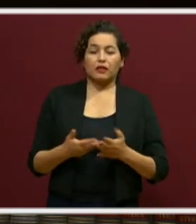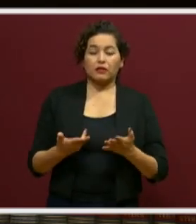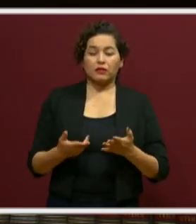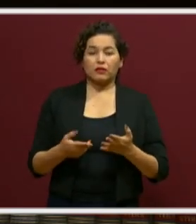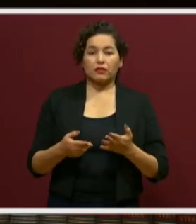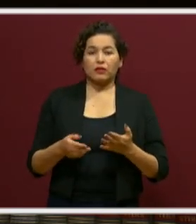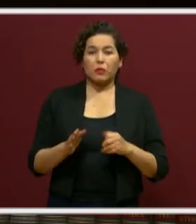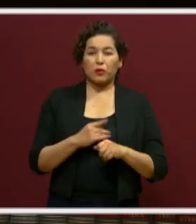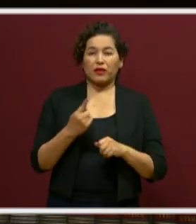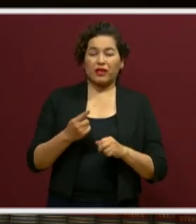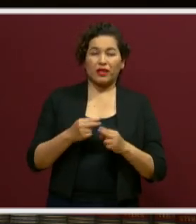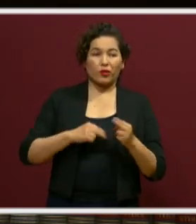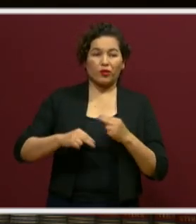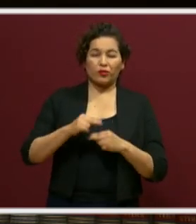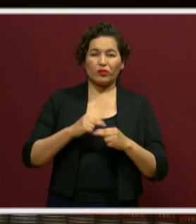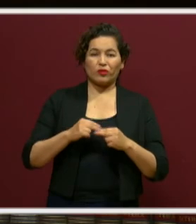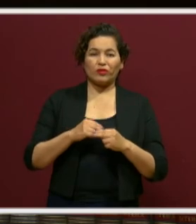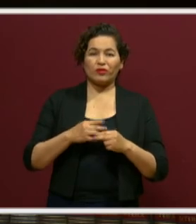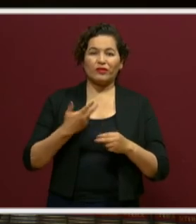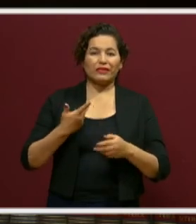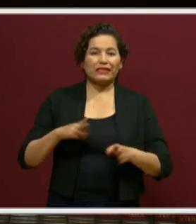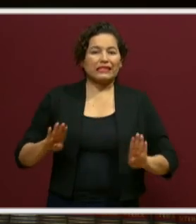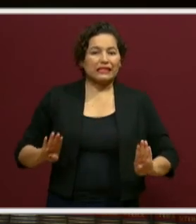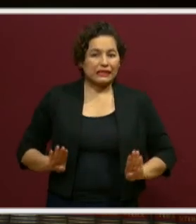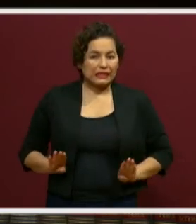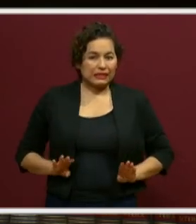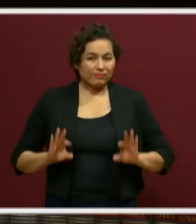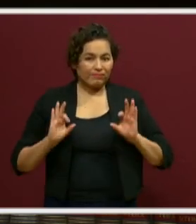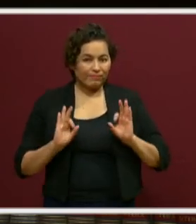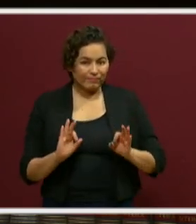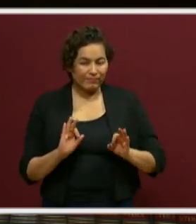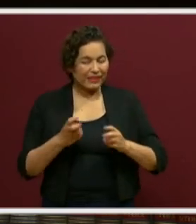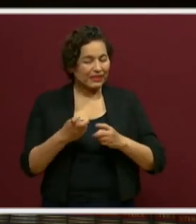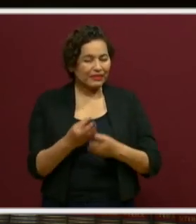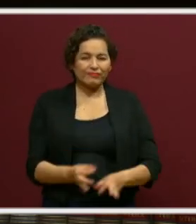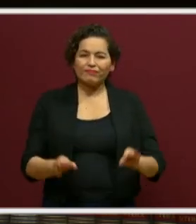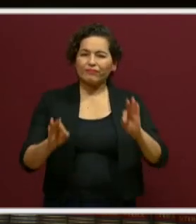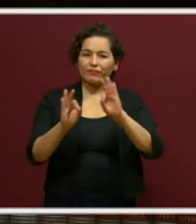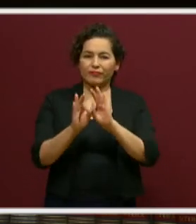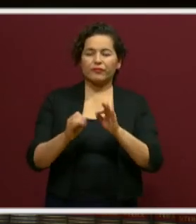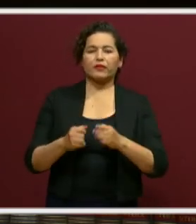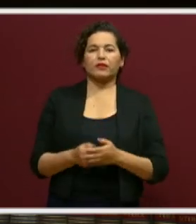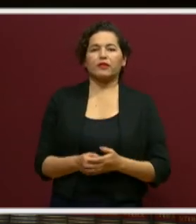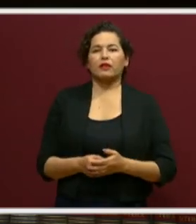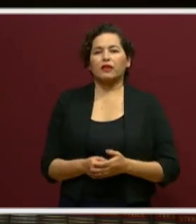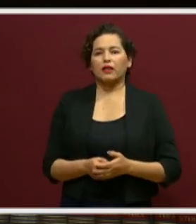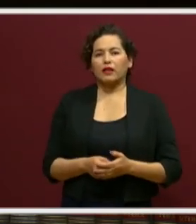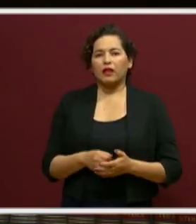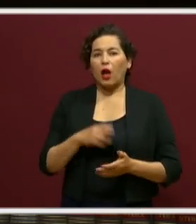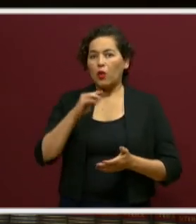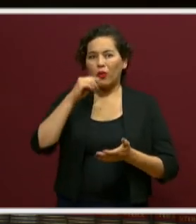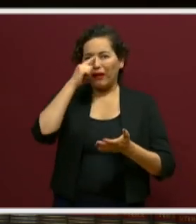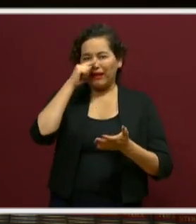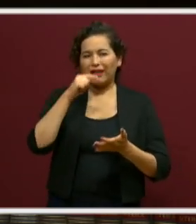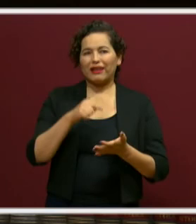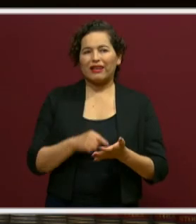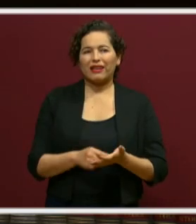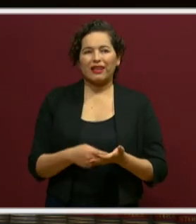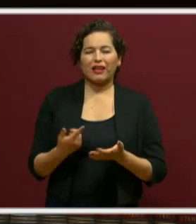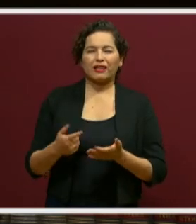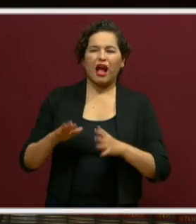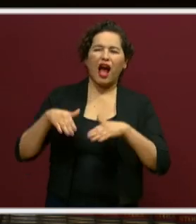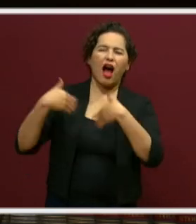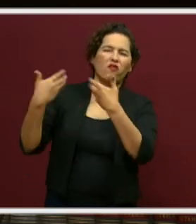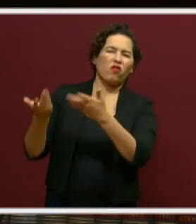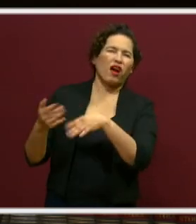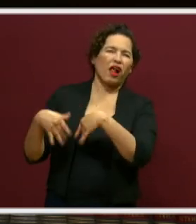o disminuya, tiene que ver con nuestro comportamiento. Eso es fundamental. No creer que depende de otros, sino